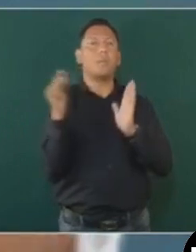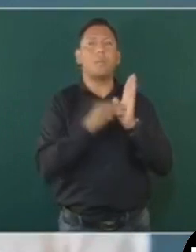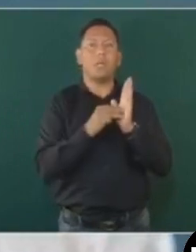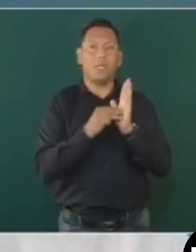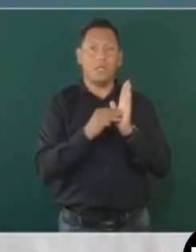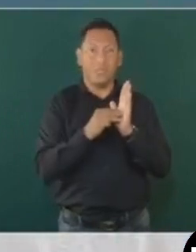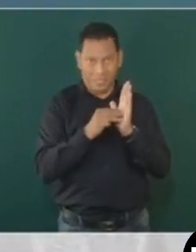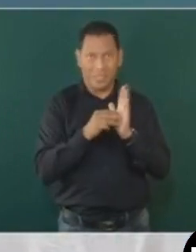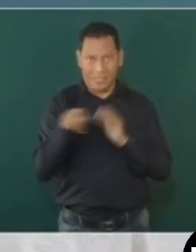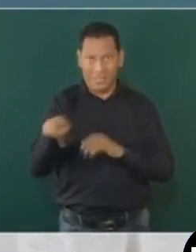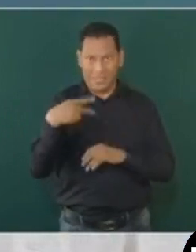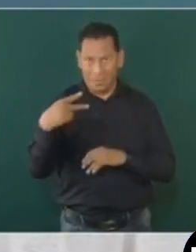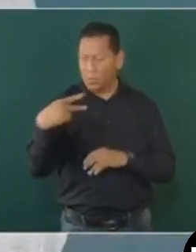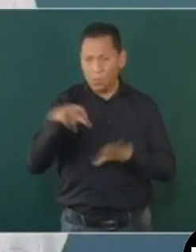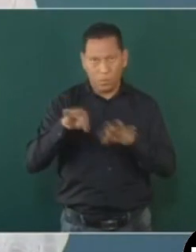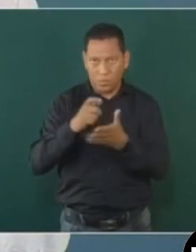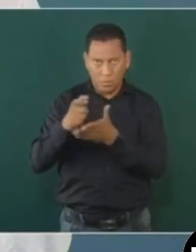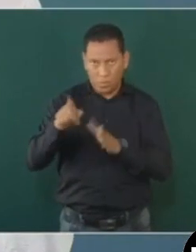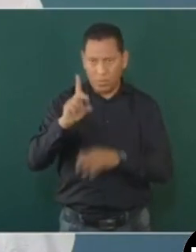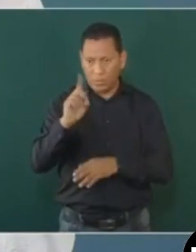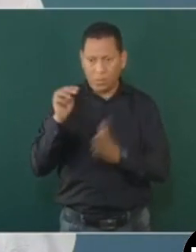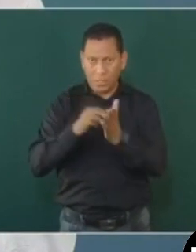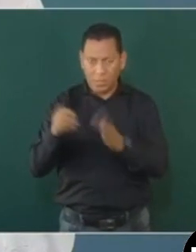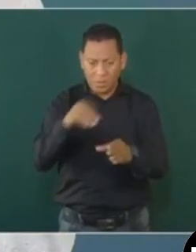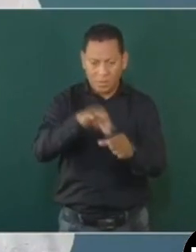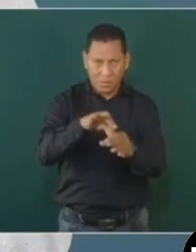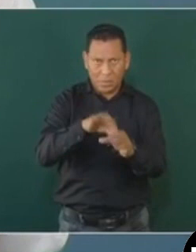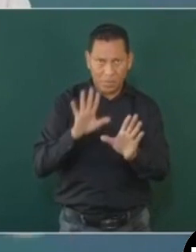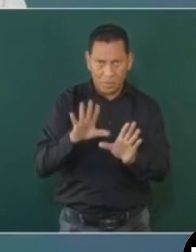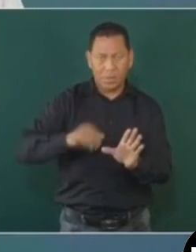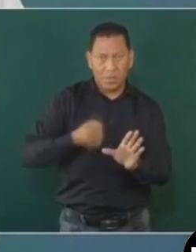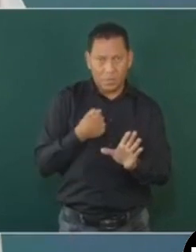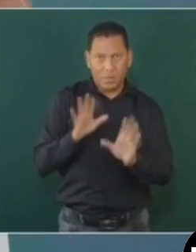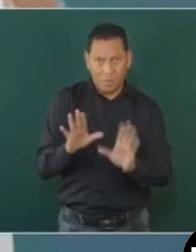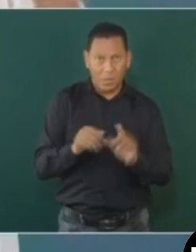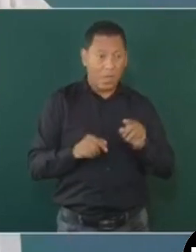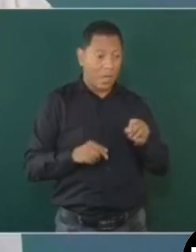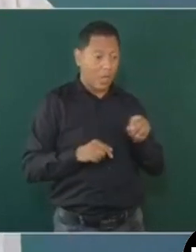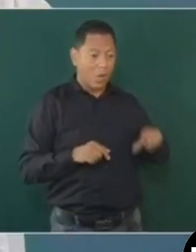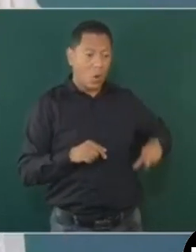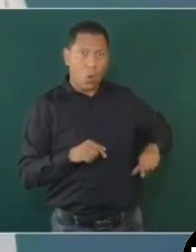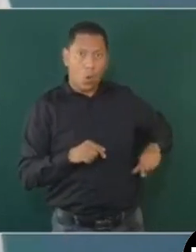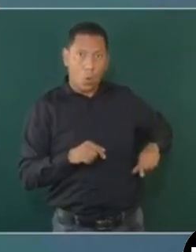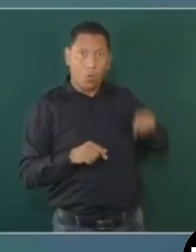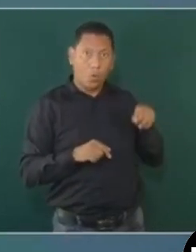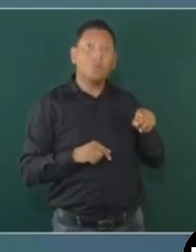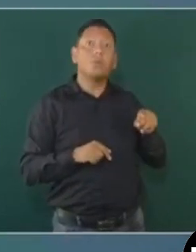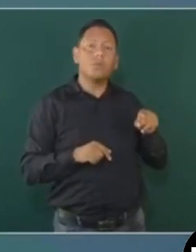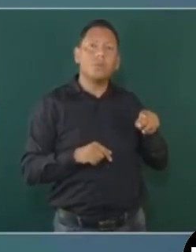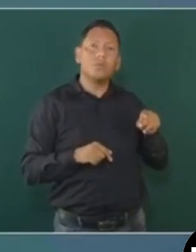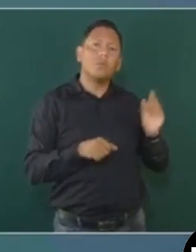del presupuesto, que es dinero del pueblo, le aportaba otros 30 mil,